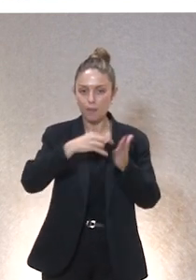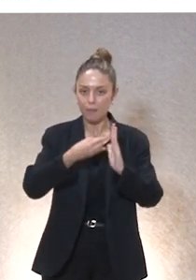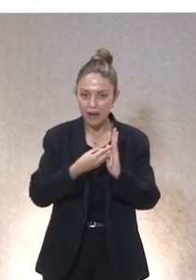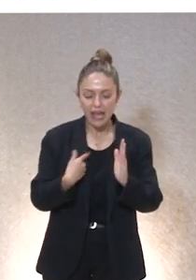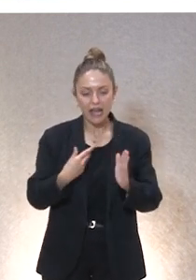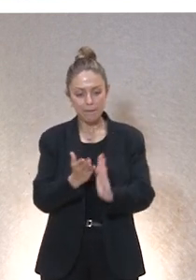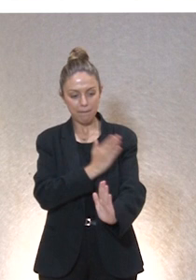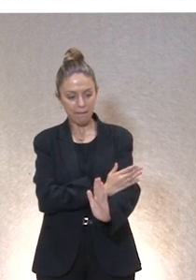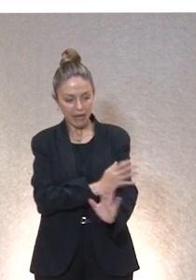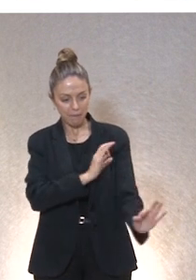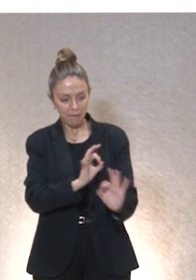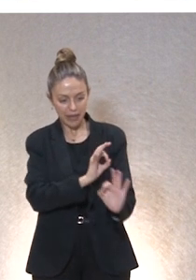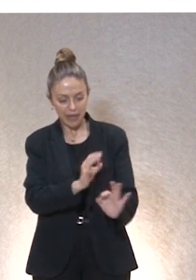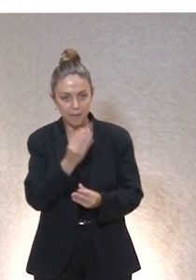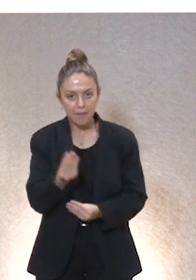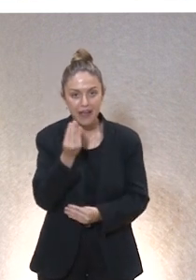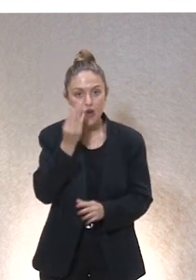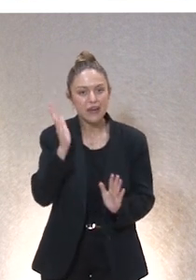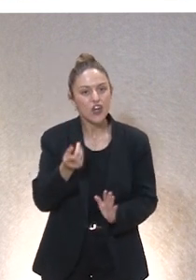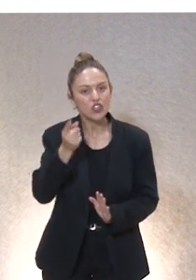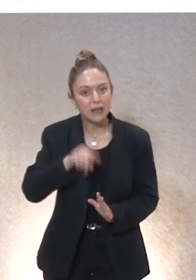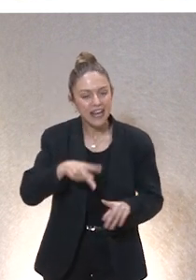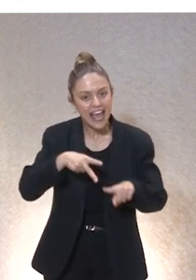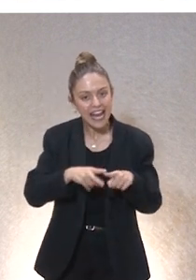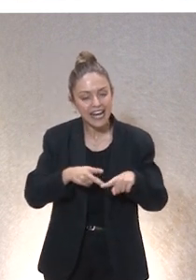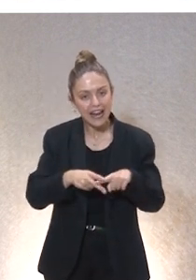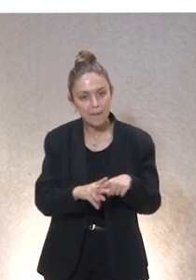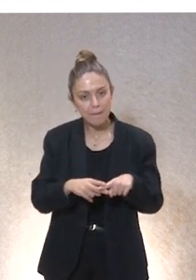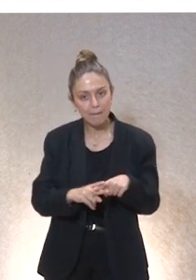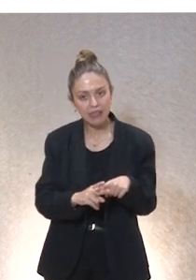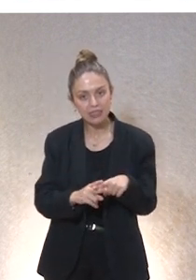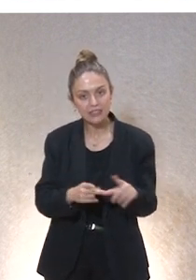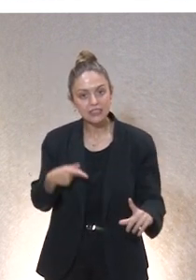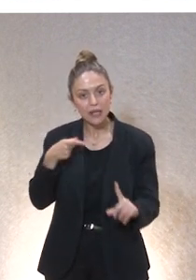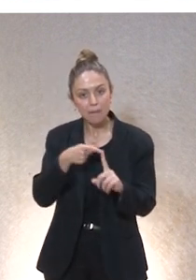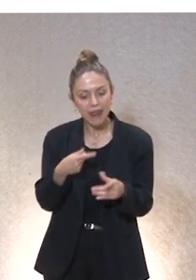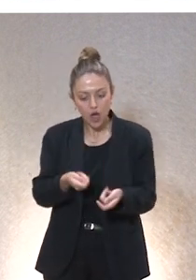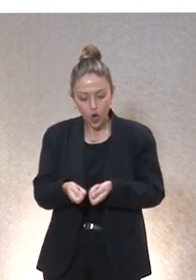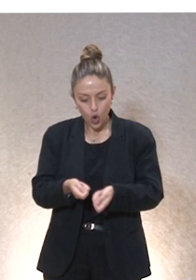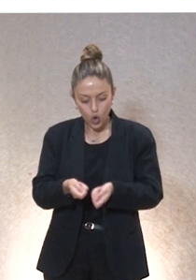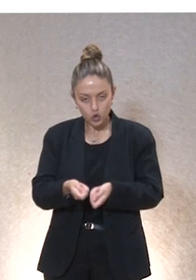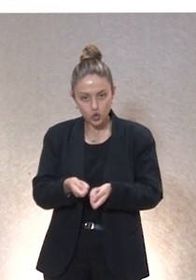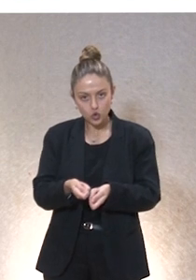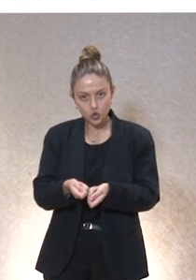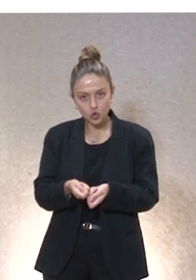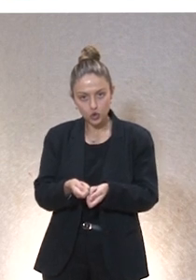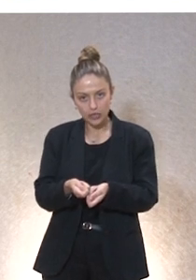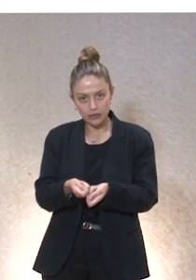mejor, pero también van a ser herramientas para controlar al yo.